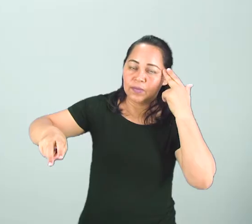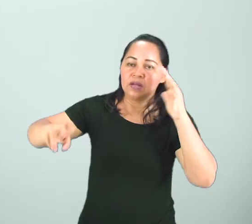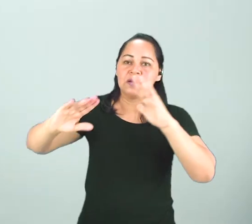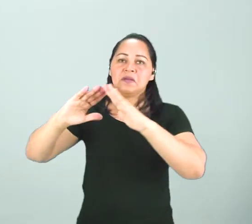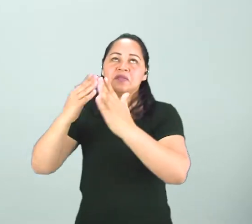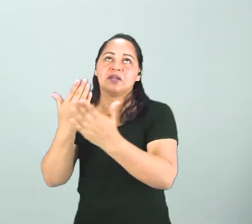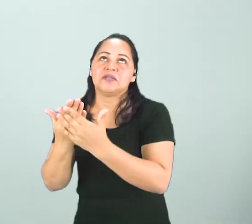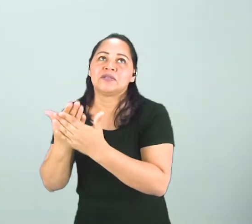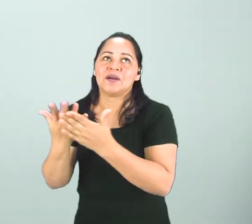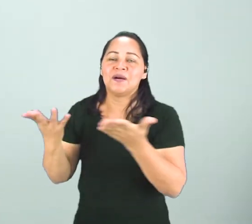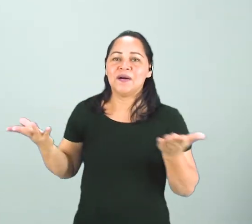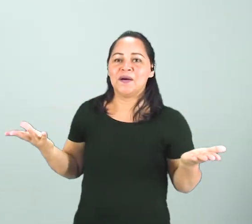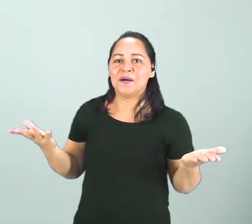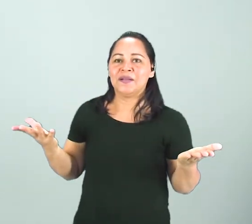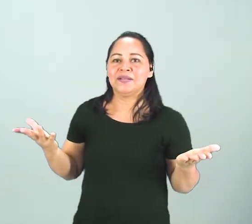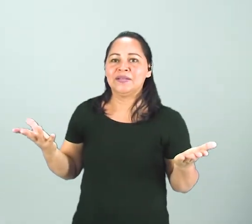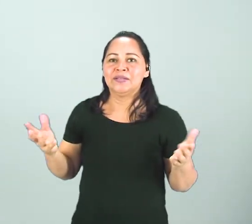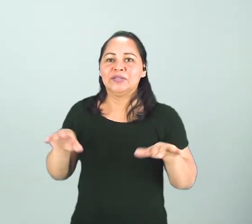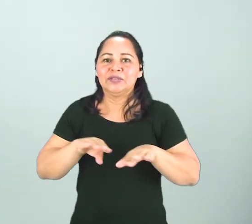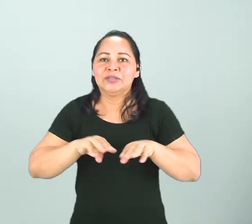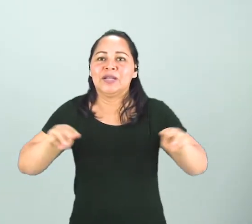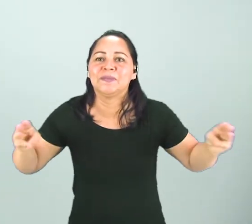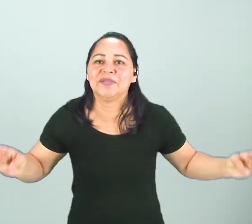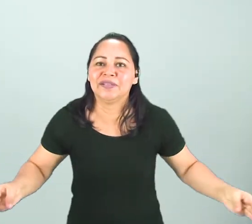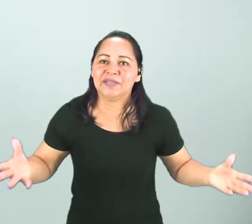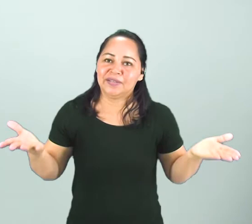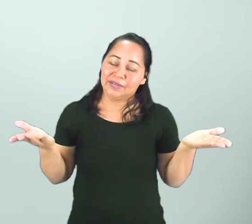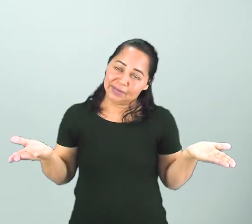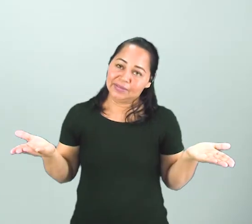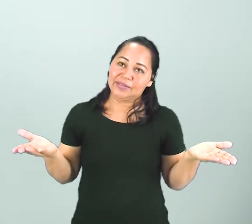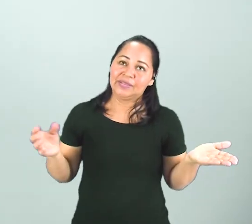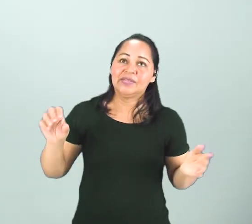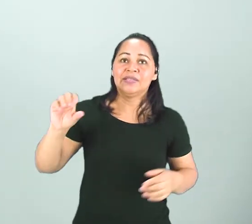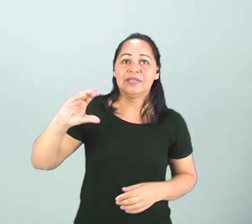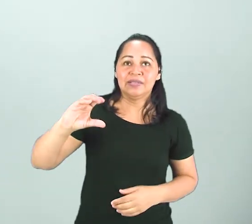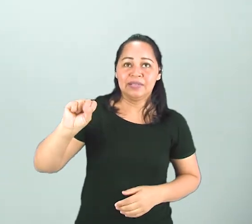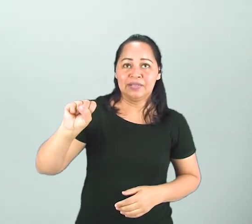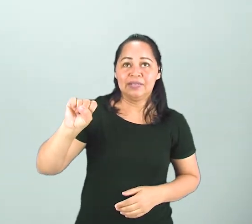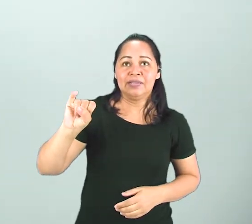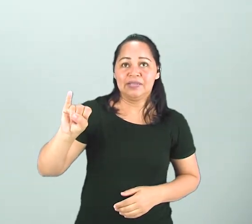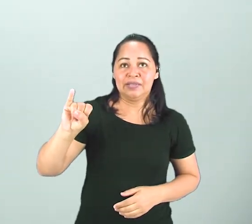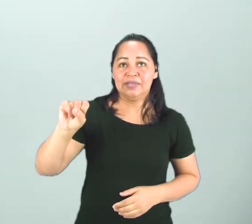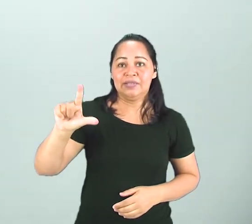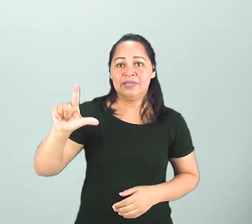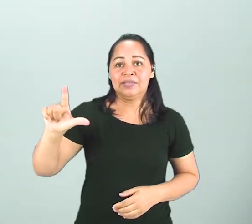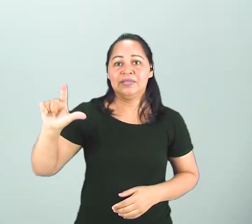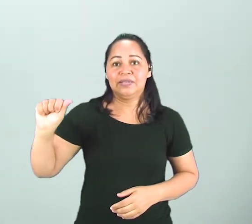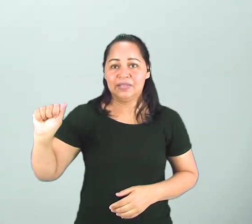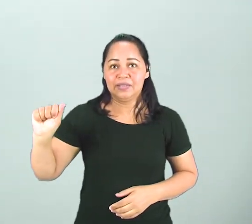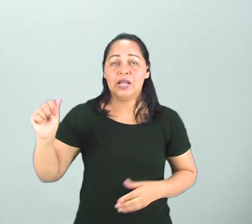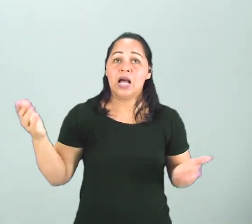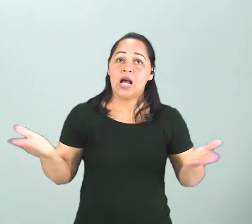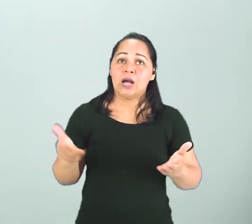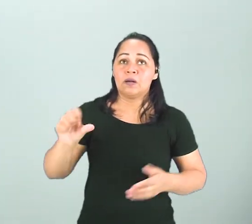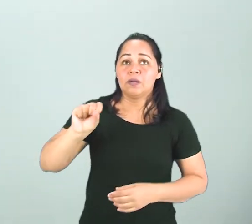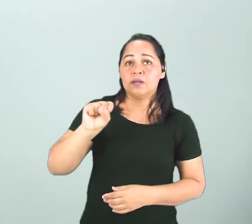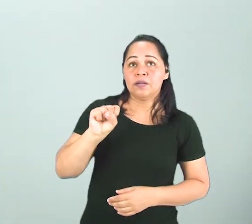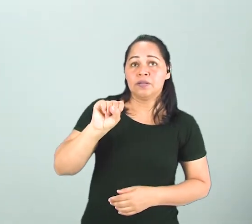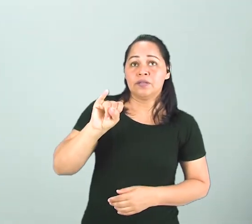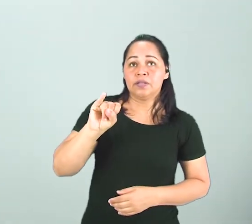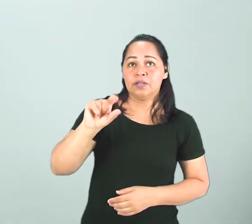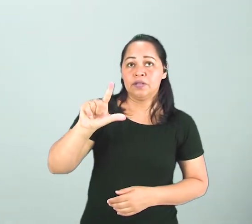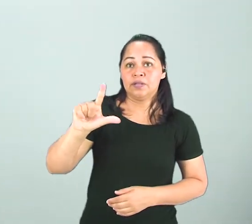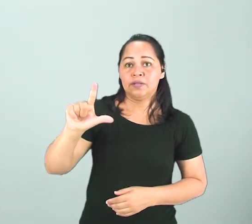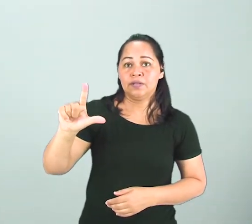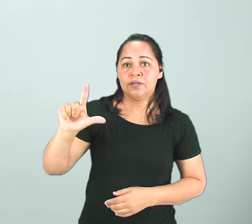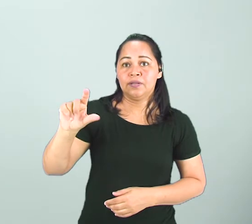¿Vocé está con saudades, morriendo de saudades, que yo sé? La sillía de la escuela. ¿Cierto? Y sillón es nuestra poltrona. Por ejemplo, ¿rembran allá